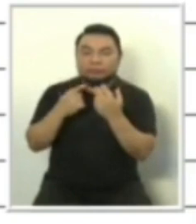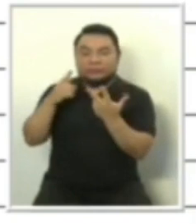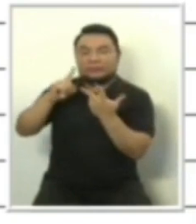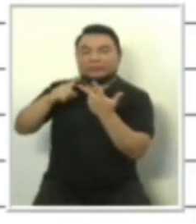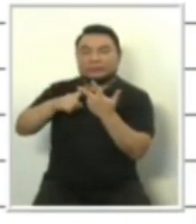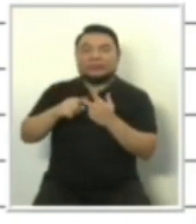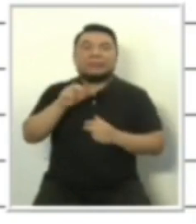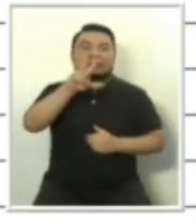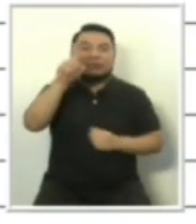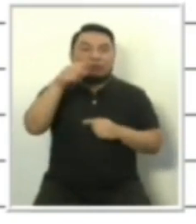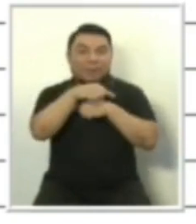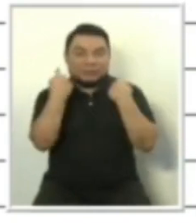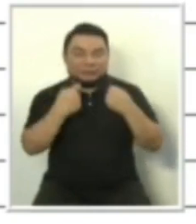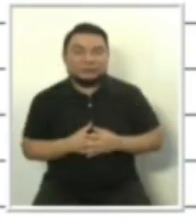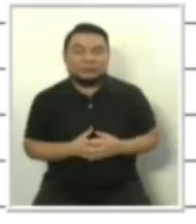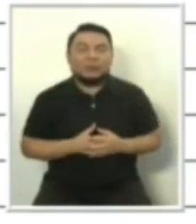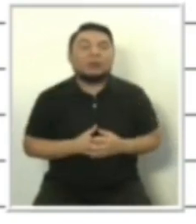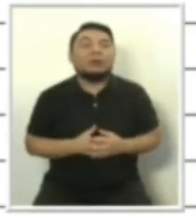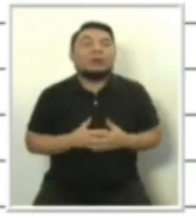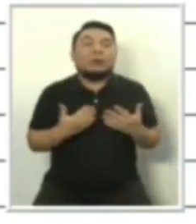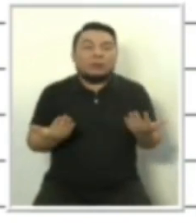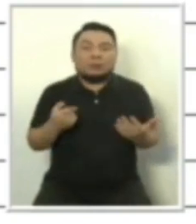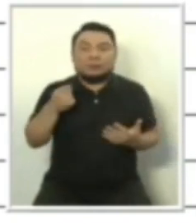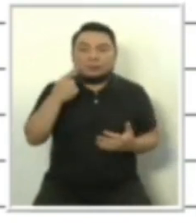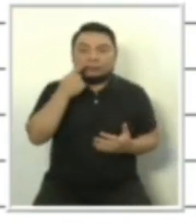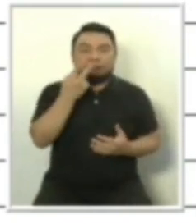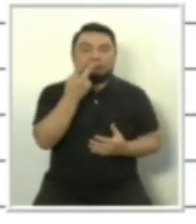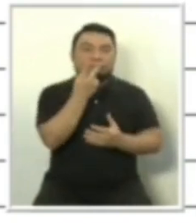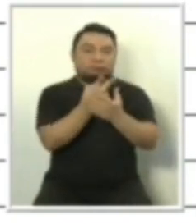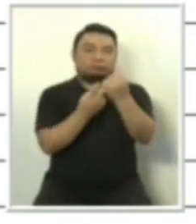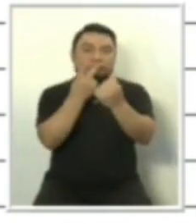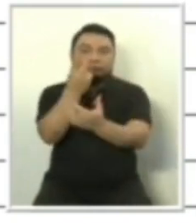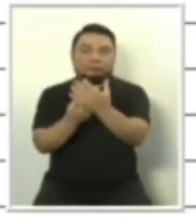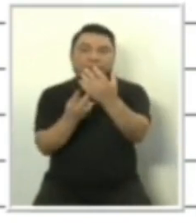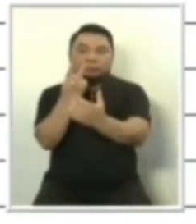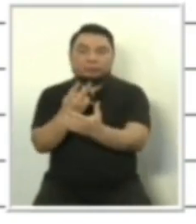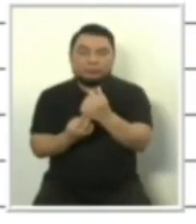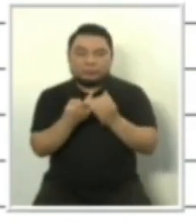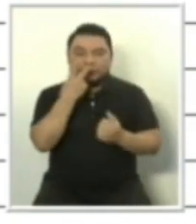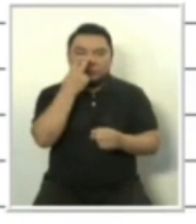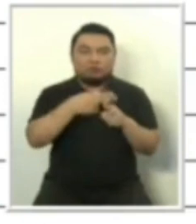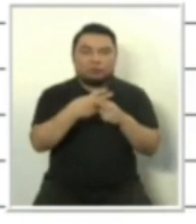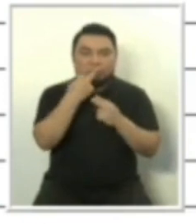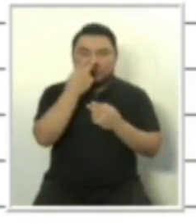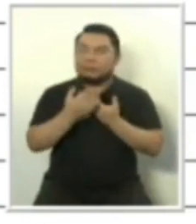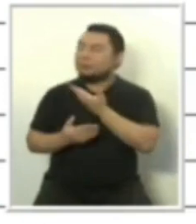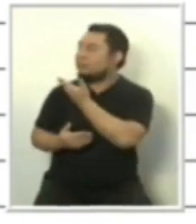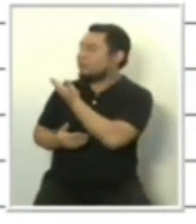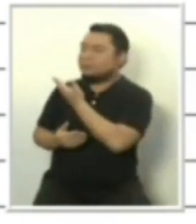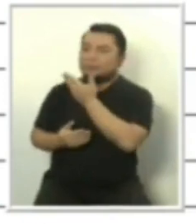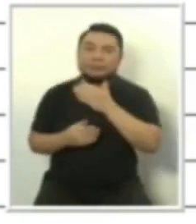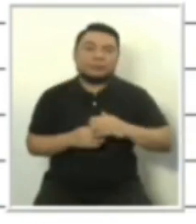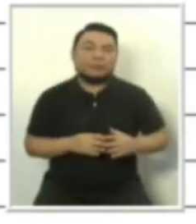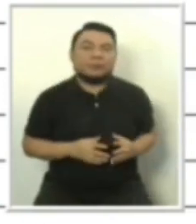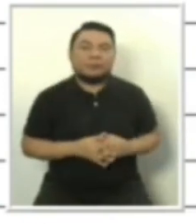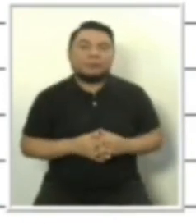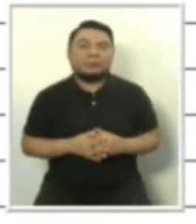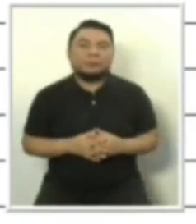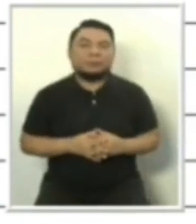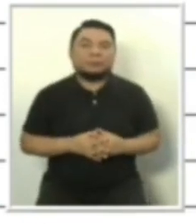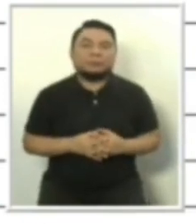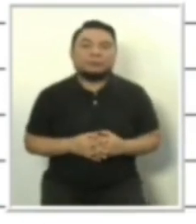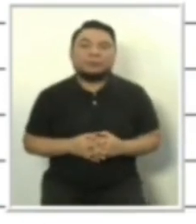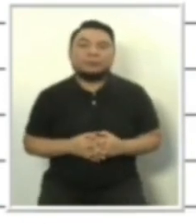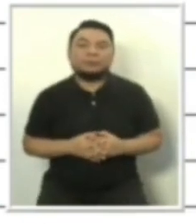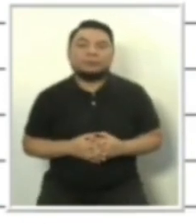Pregunta ciudadana, Partido Democrático, Somos Perú, Renovación Popular es una, Renacimiento Unido Nacional, Partido Morado es otra, y la